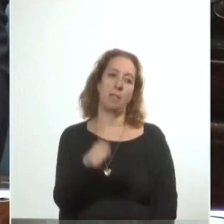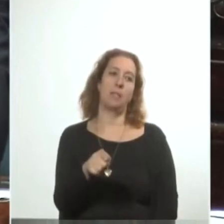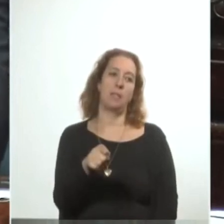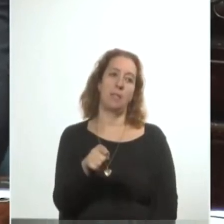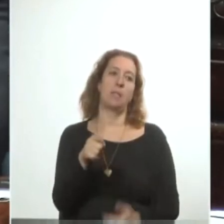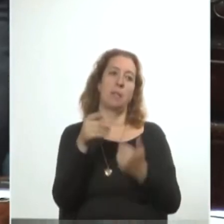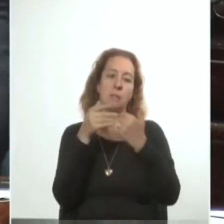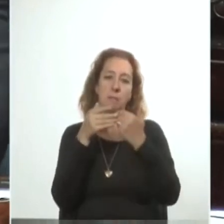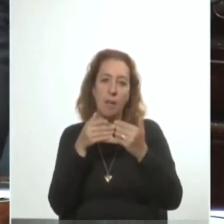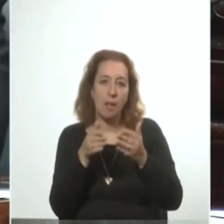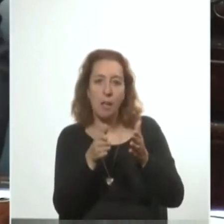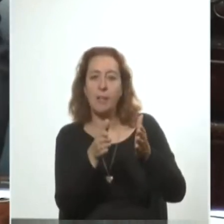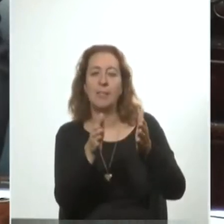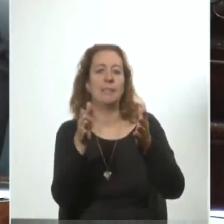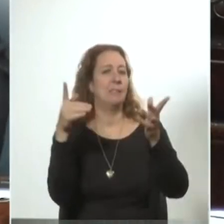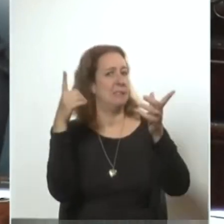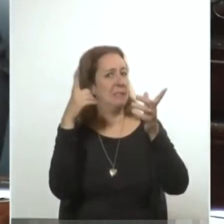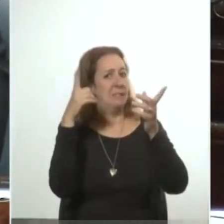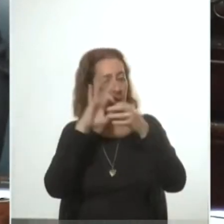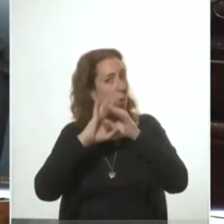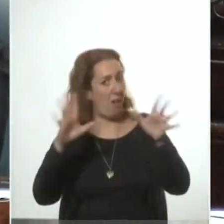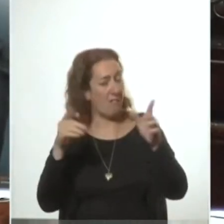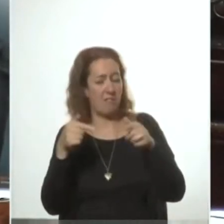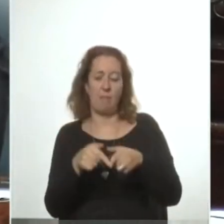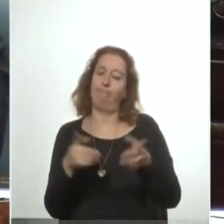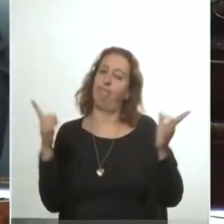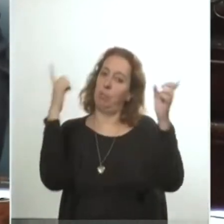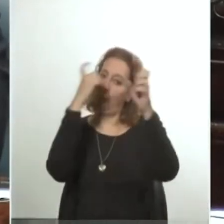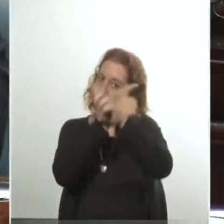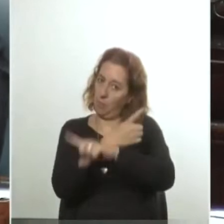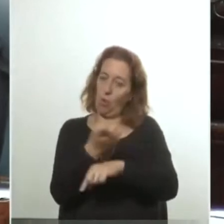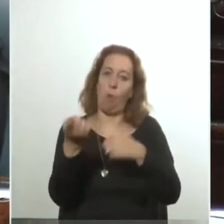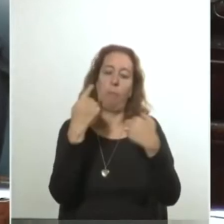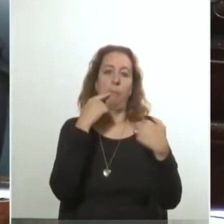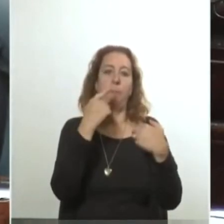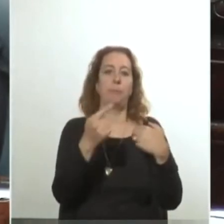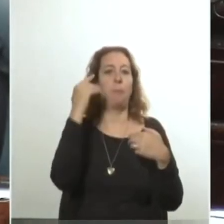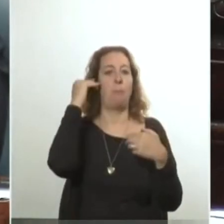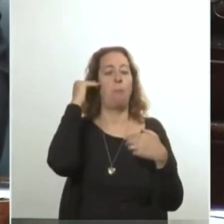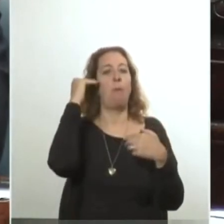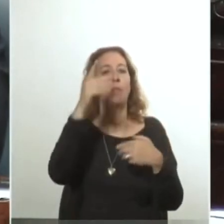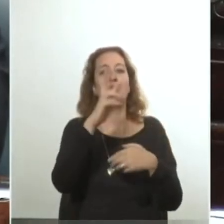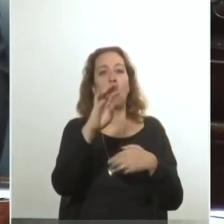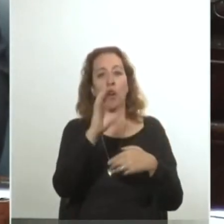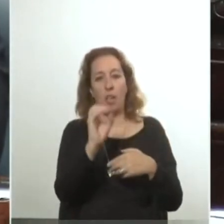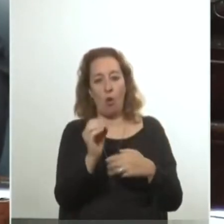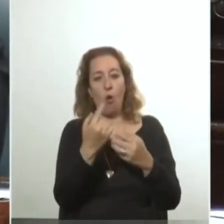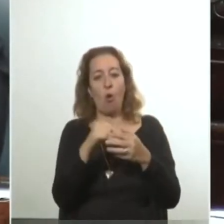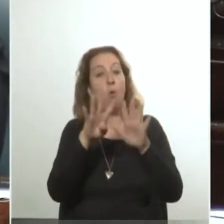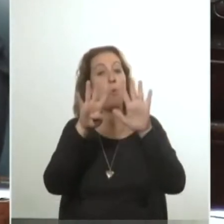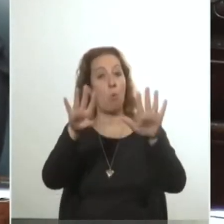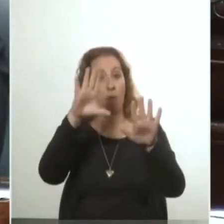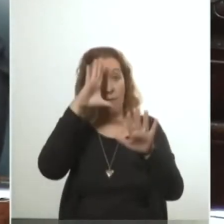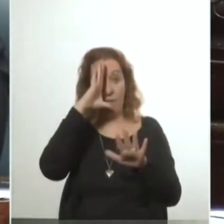el camino democrático a la dictadura, entre comillas, al decir del profesor Álvaro Rico el 9 de